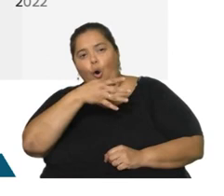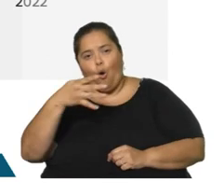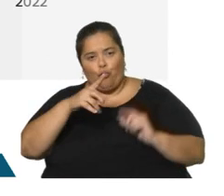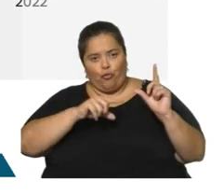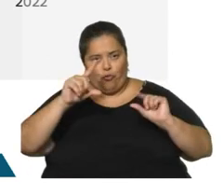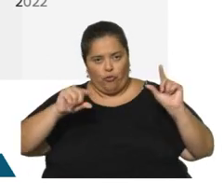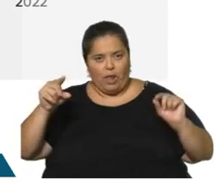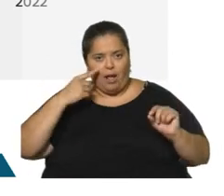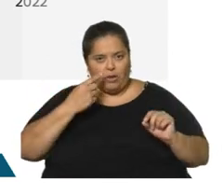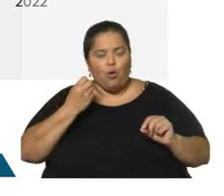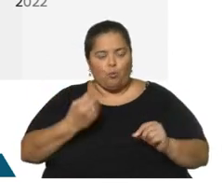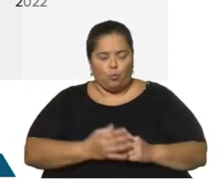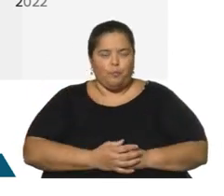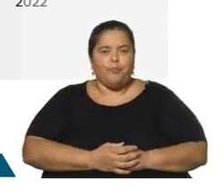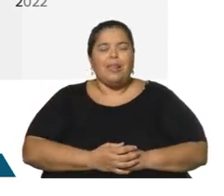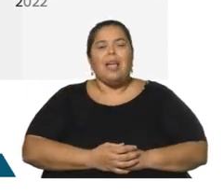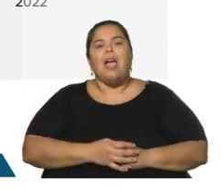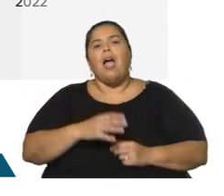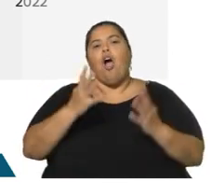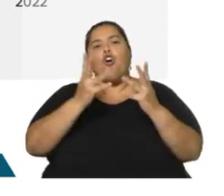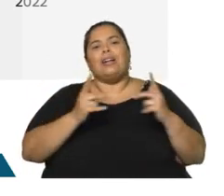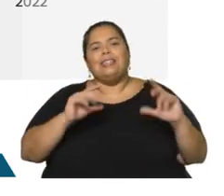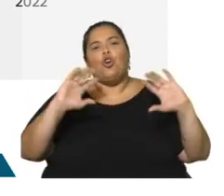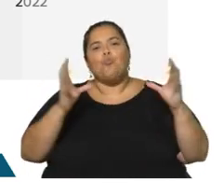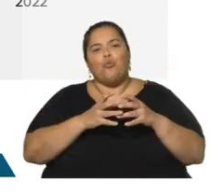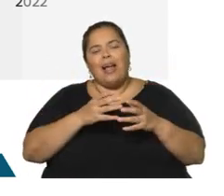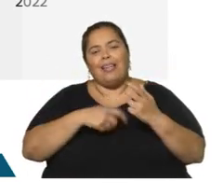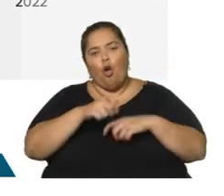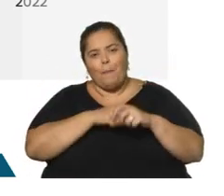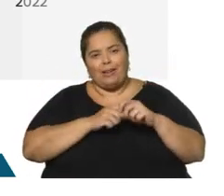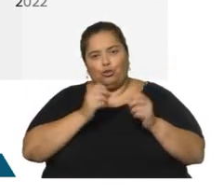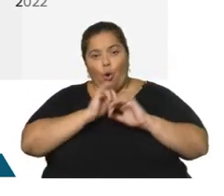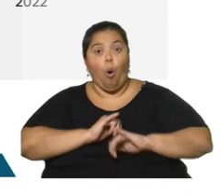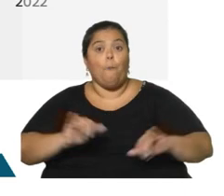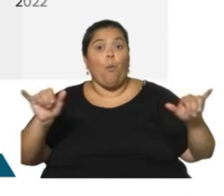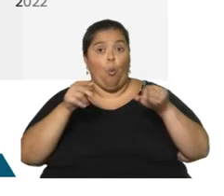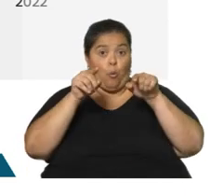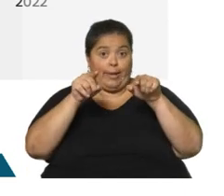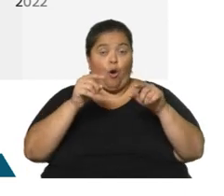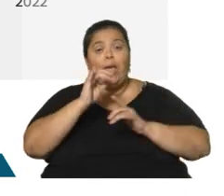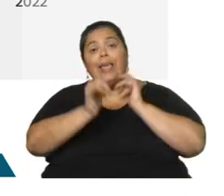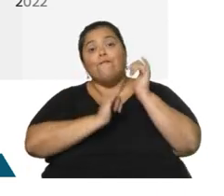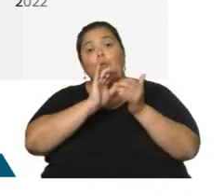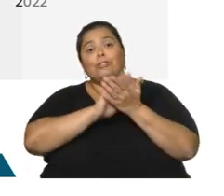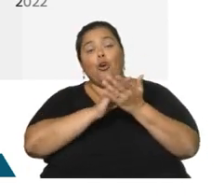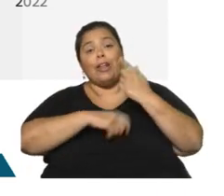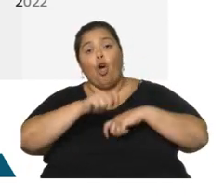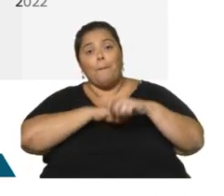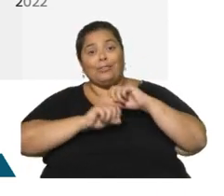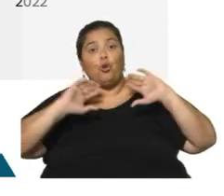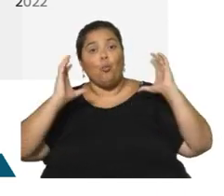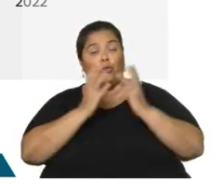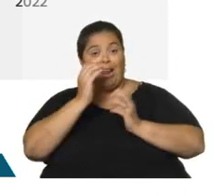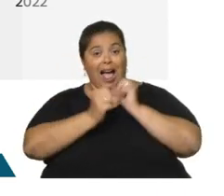ciertas perspectivas. La Organización Mundial de Comercio publicó hace apenas un par de días su informe sobre comercio mundial 2022, las